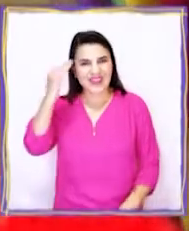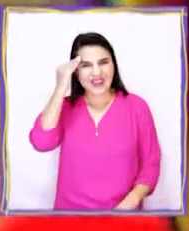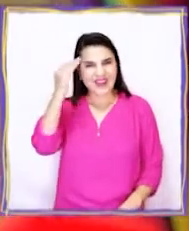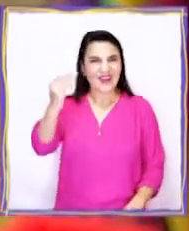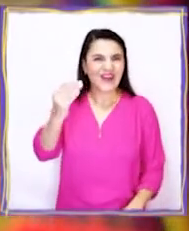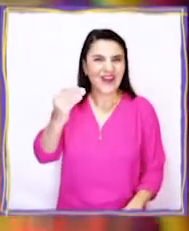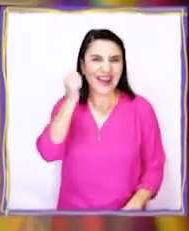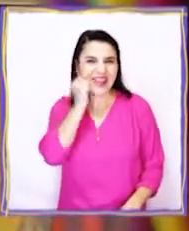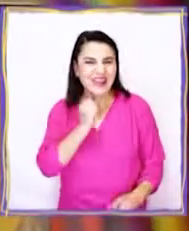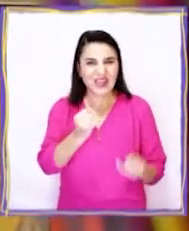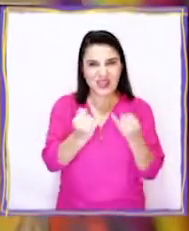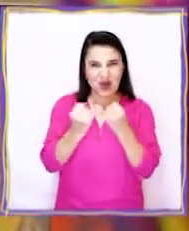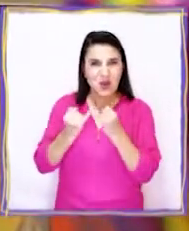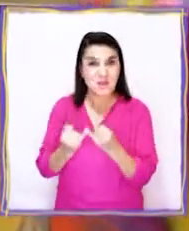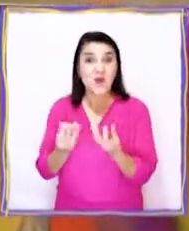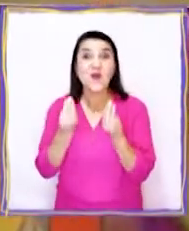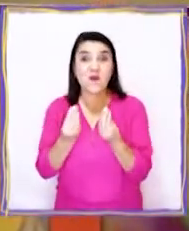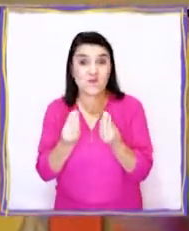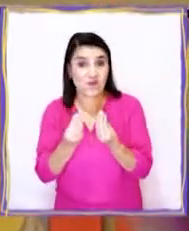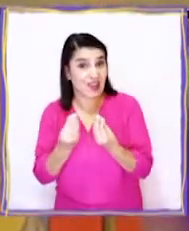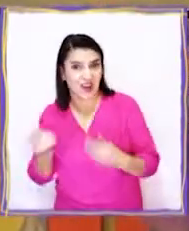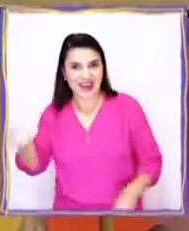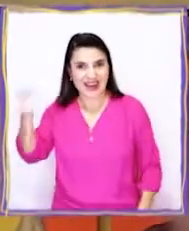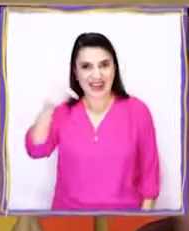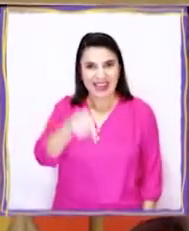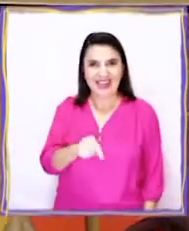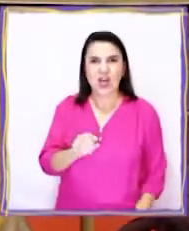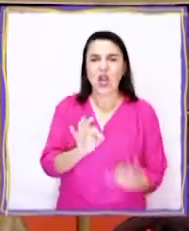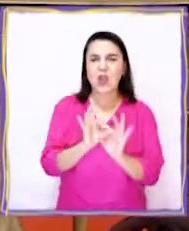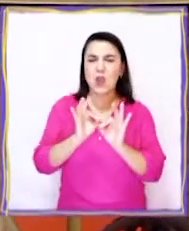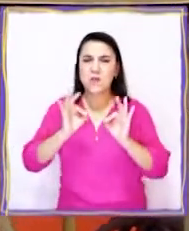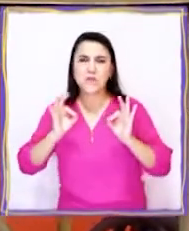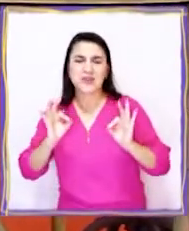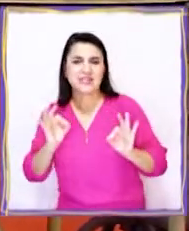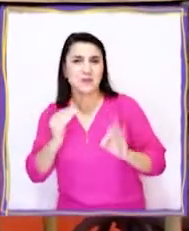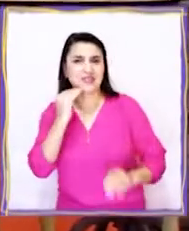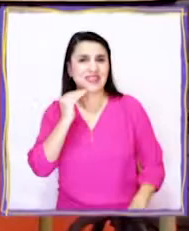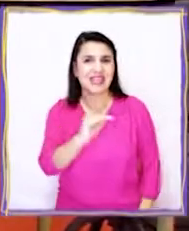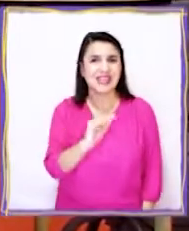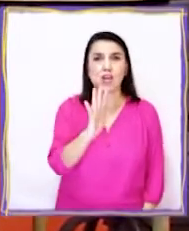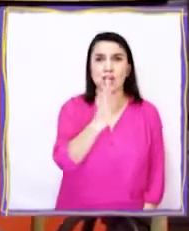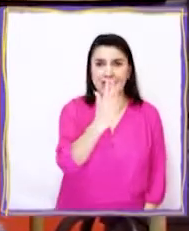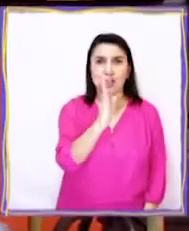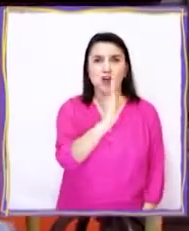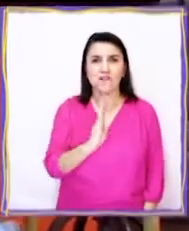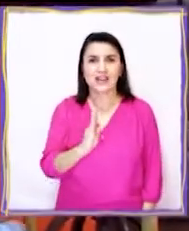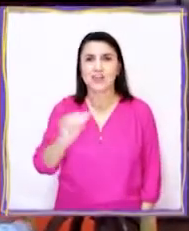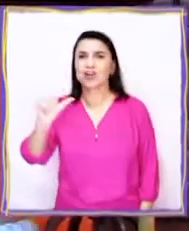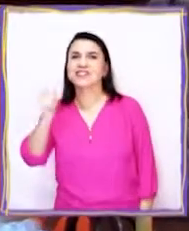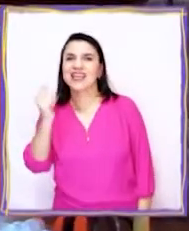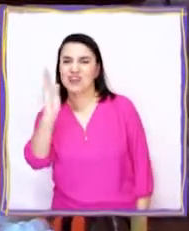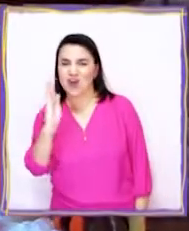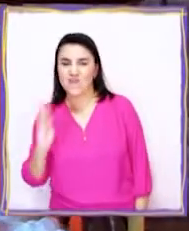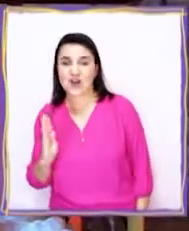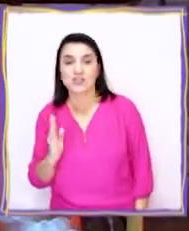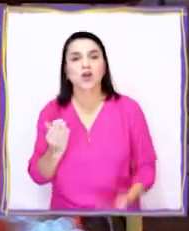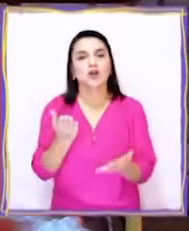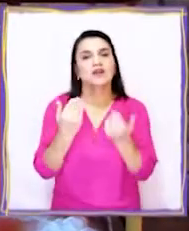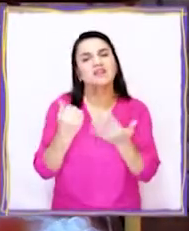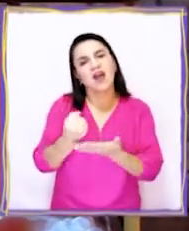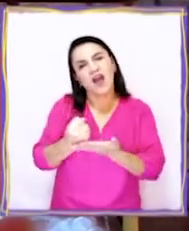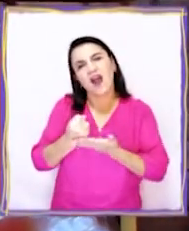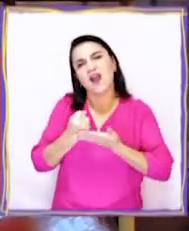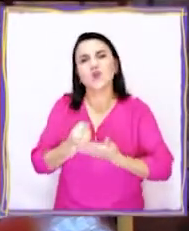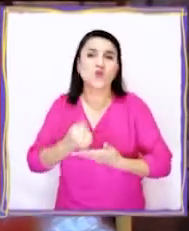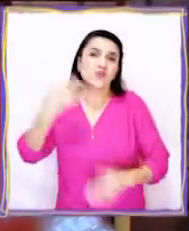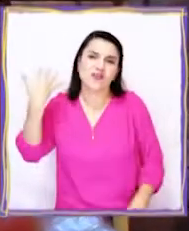¡Hola, queridos amigos! ¡Qué bueno que ya regresaron! Especialmente los que están en quinto y sexto básico. Necesito